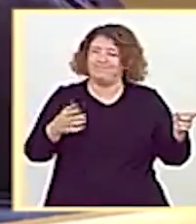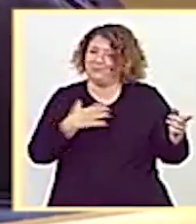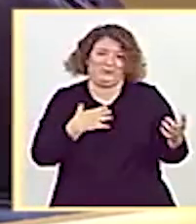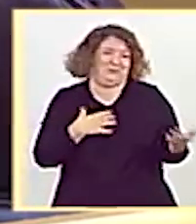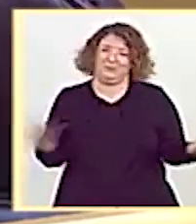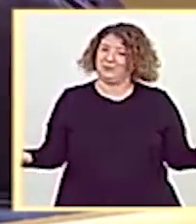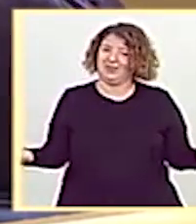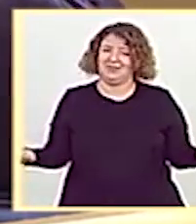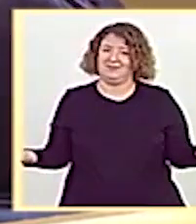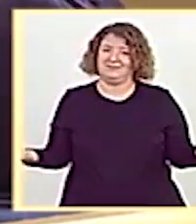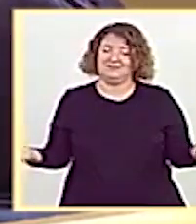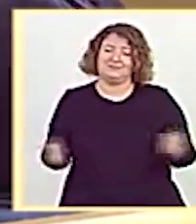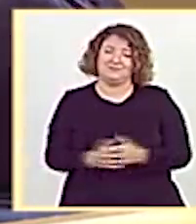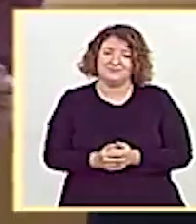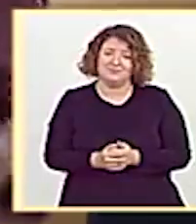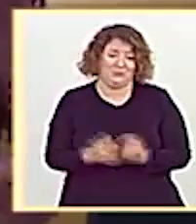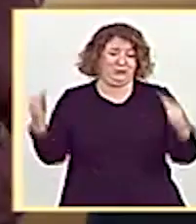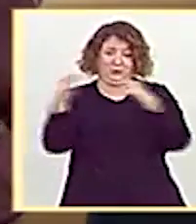contraria, señoría.